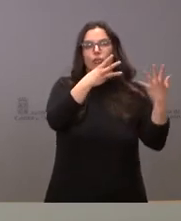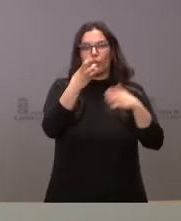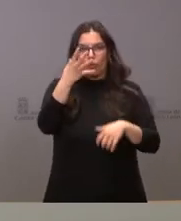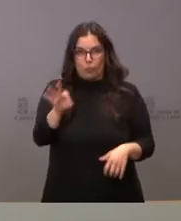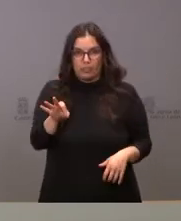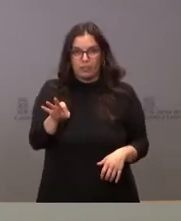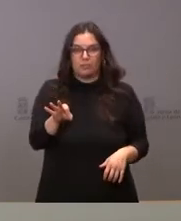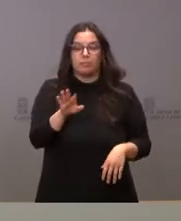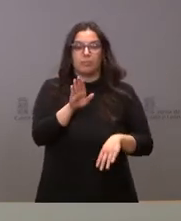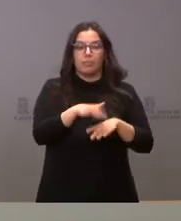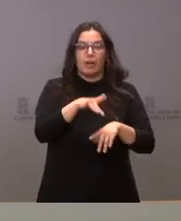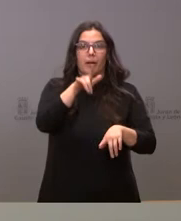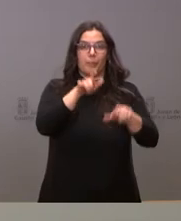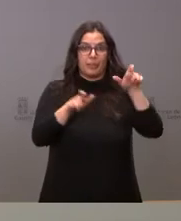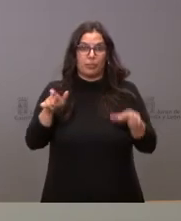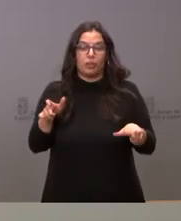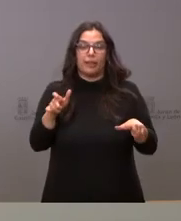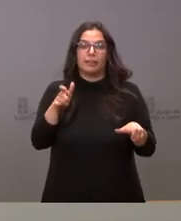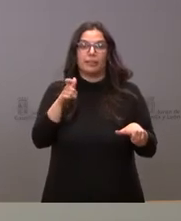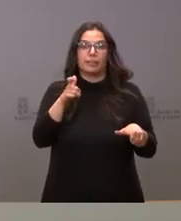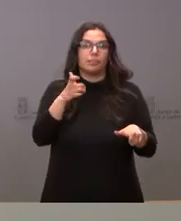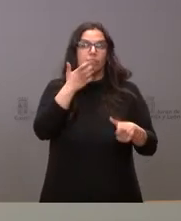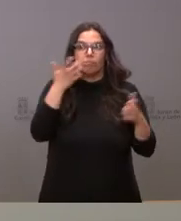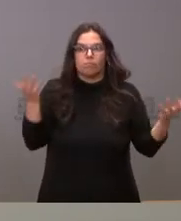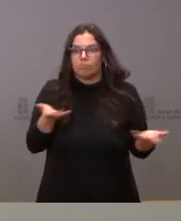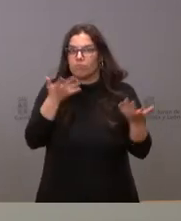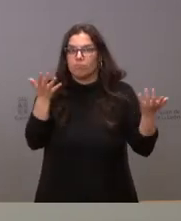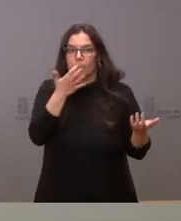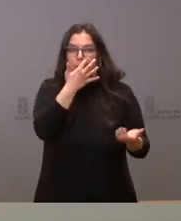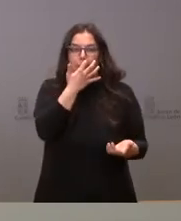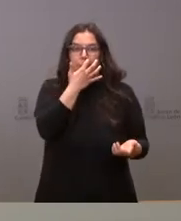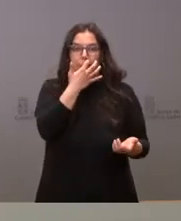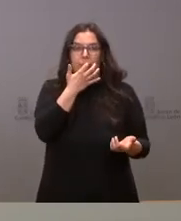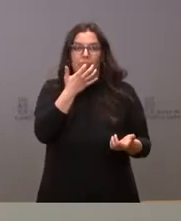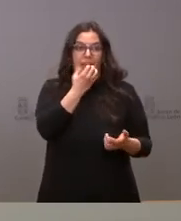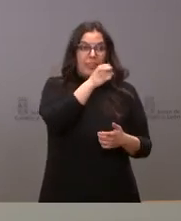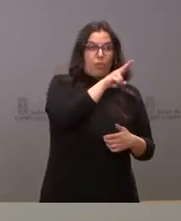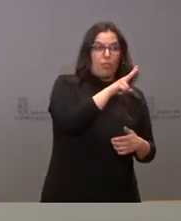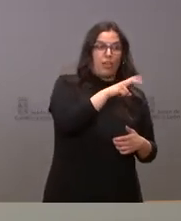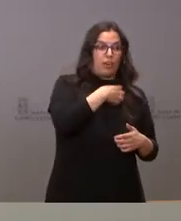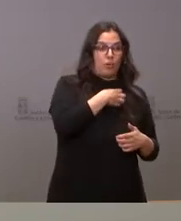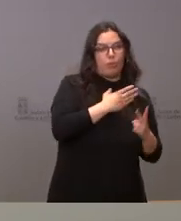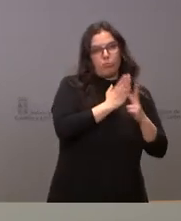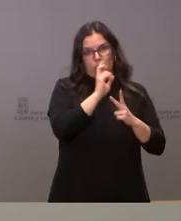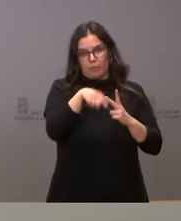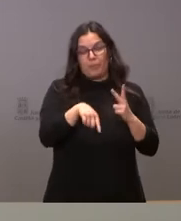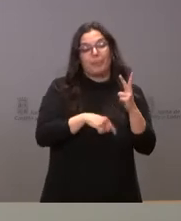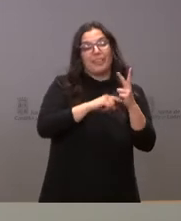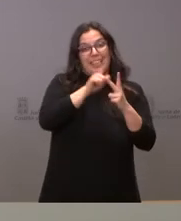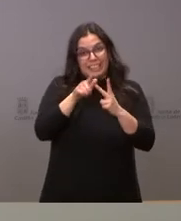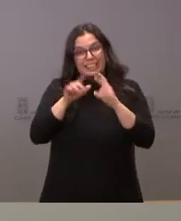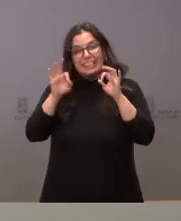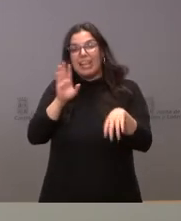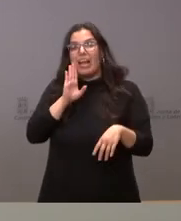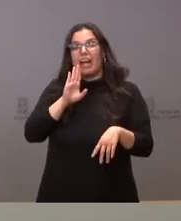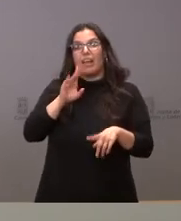para aquellas personas que, por lo que sea, no quieran utilizar el 012, tienen esta alternativa. Y el teléfono que